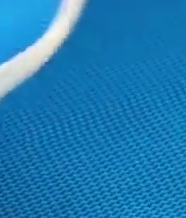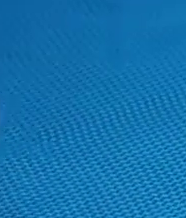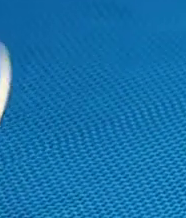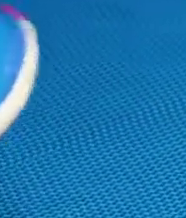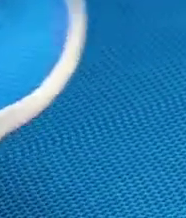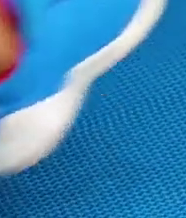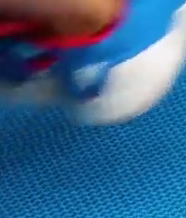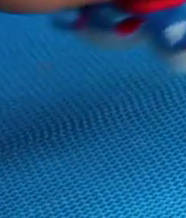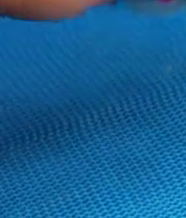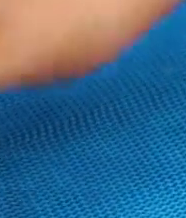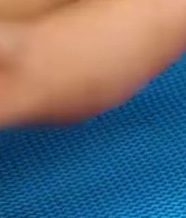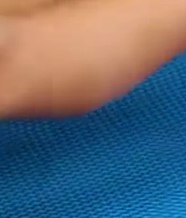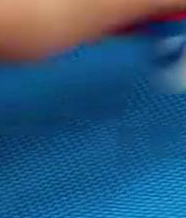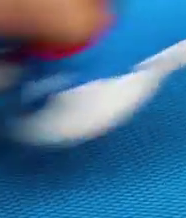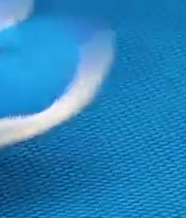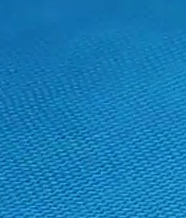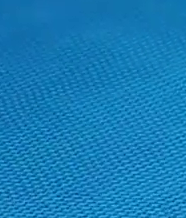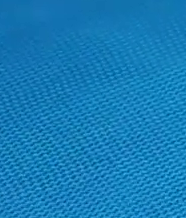Dos.